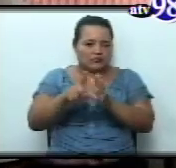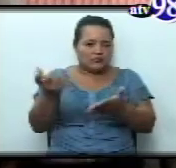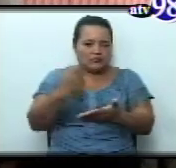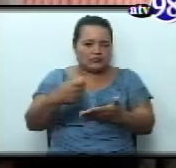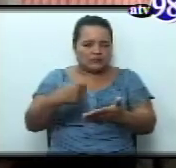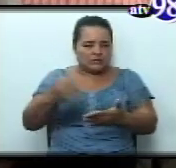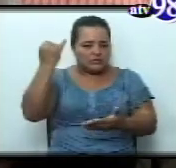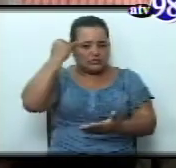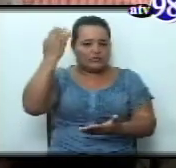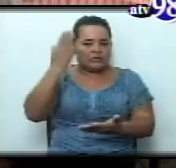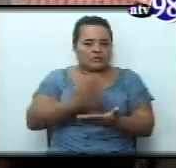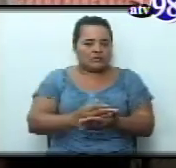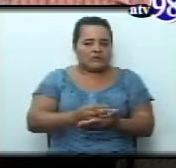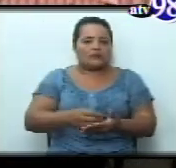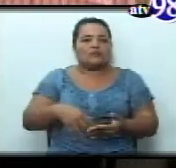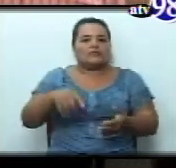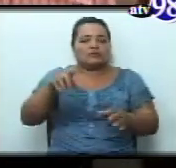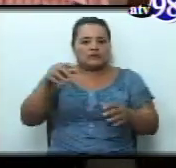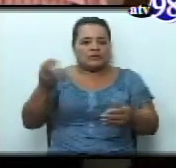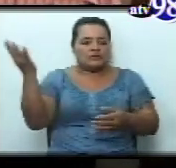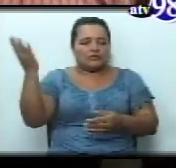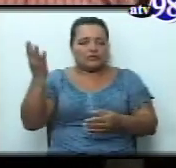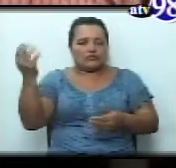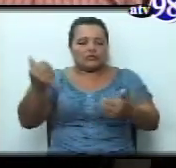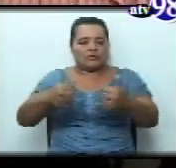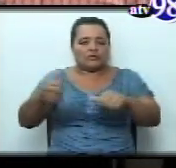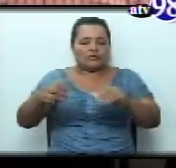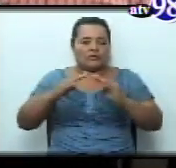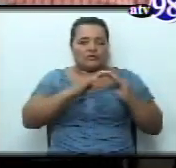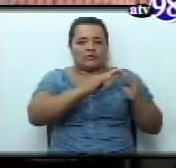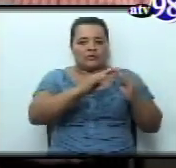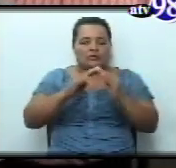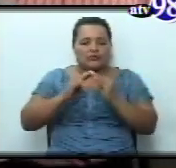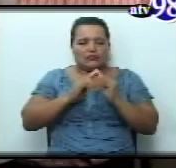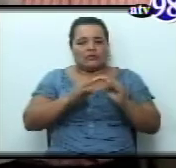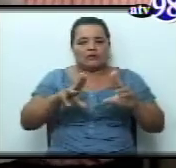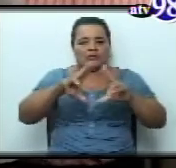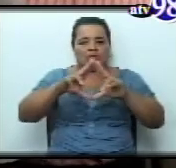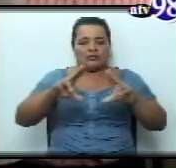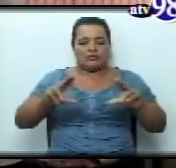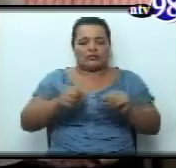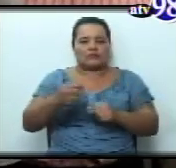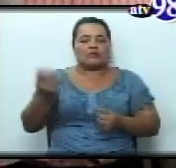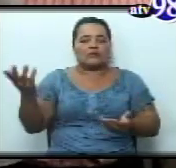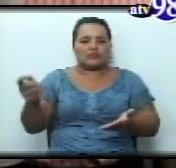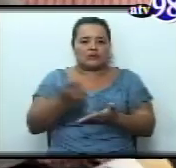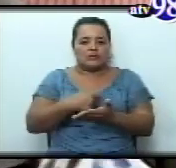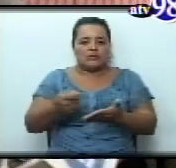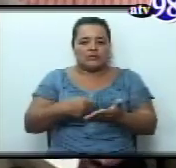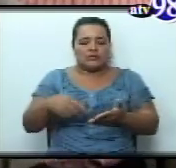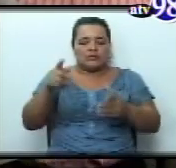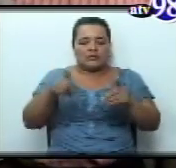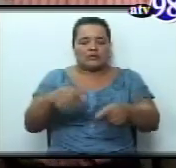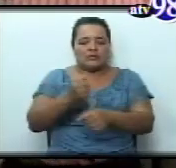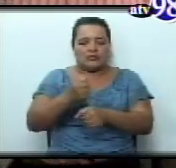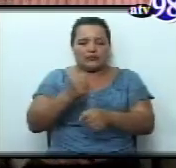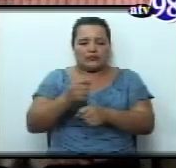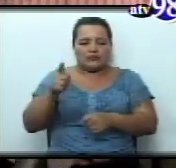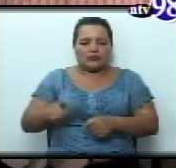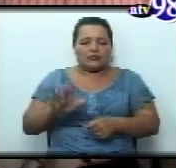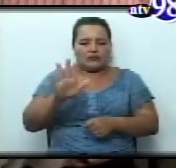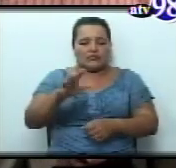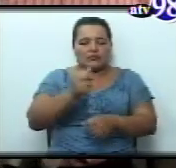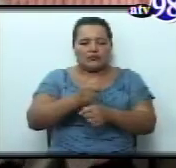Estas iniciativas nacieron en ese foro de propuestas ciudadanas elaboradas por los trabajadores despedidos del Estado y los